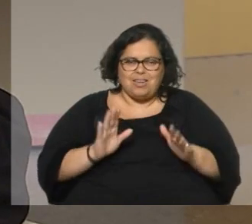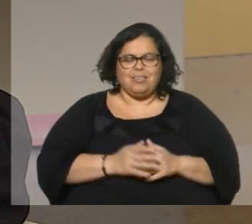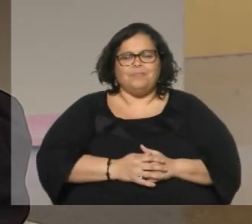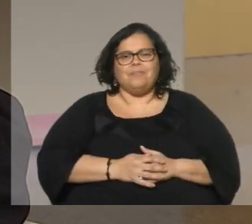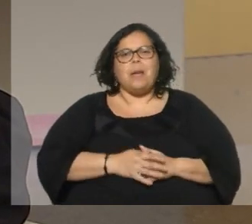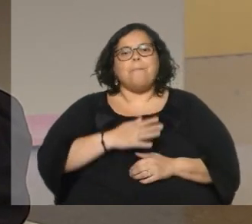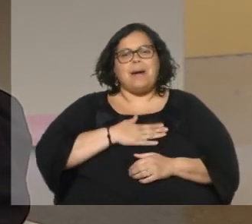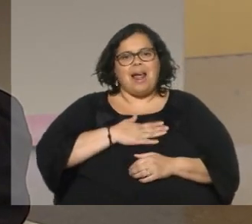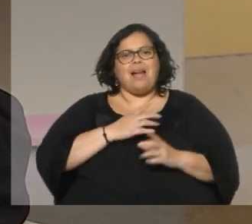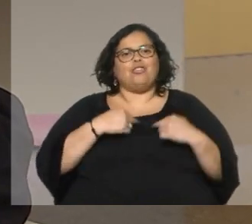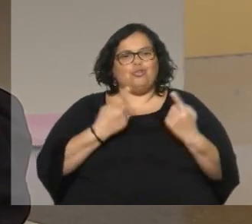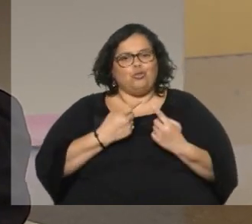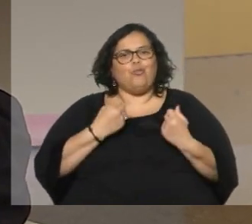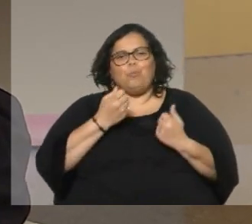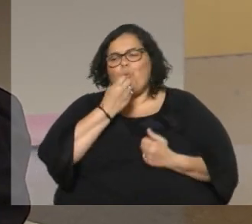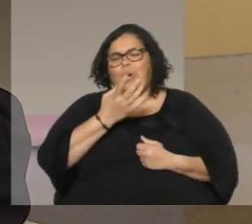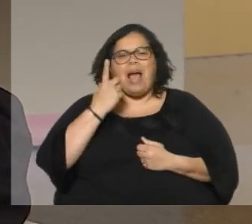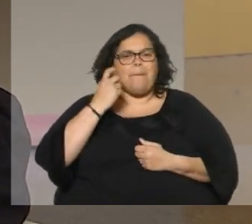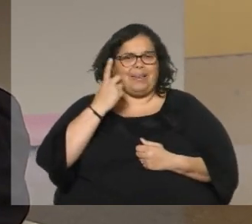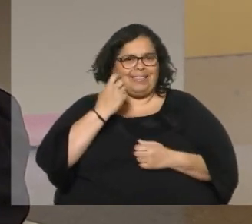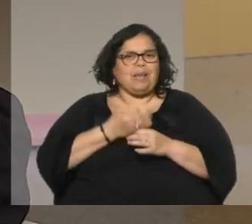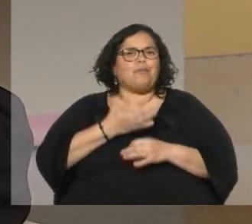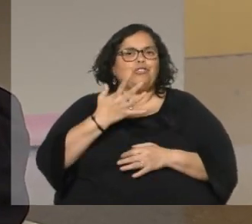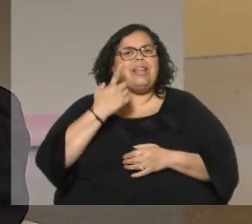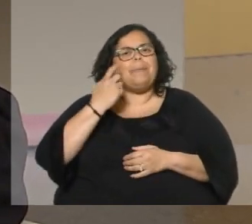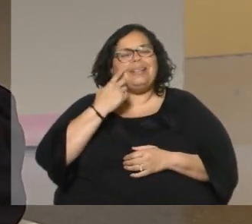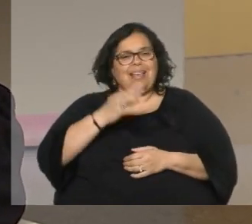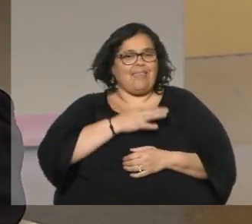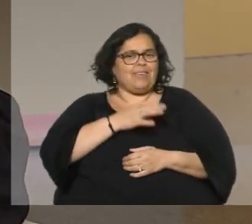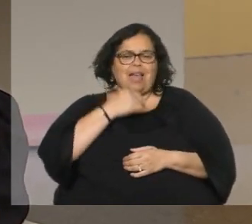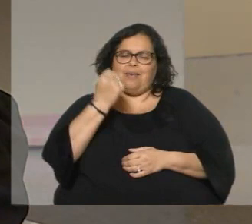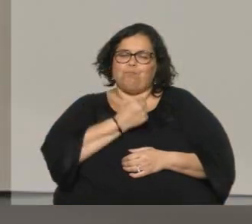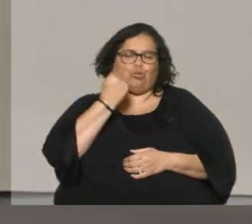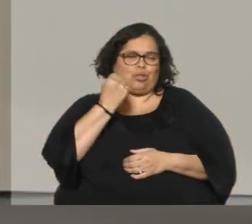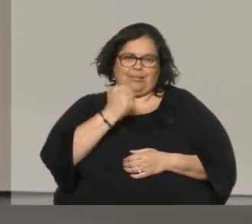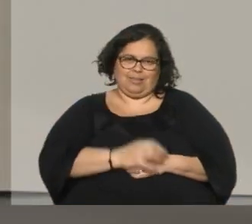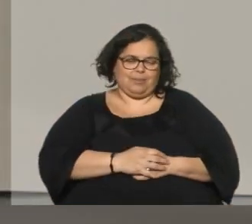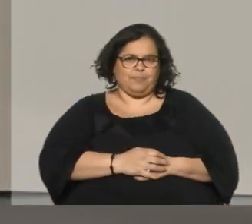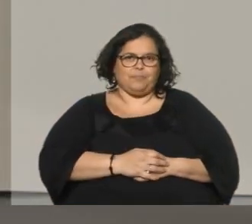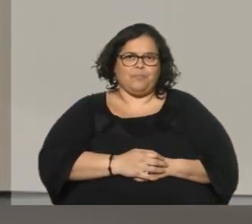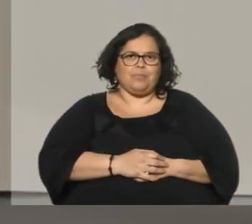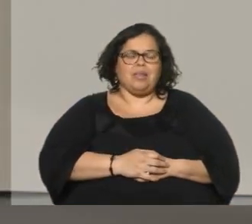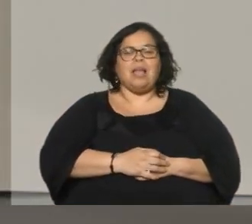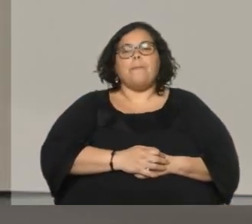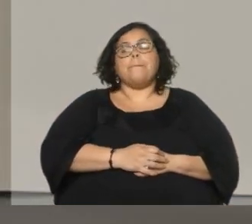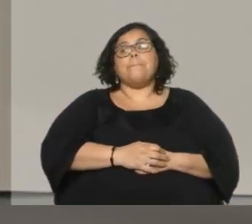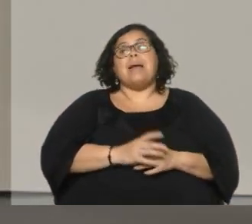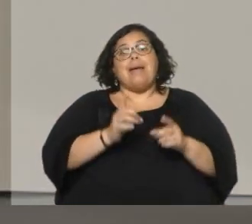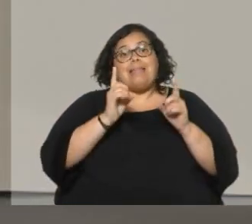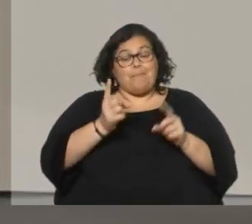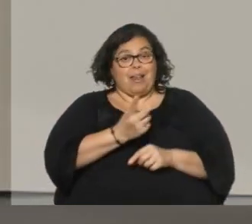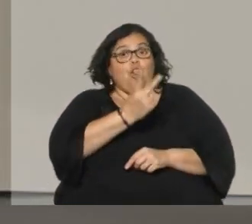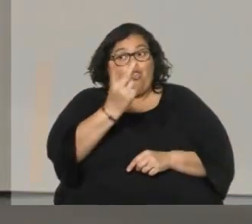para nosotros fueron experiencias no solamente profesionales sino experiencias de vida que fueron muy importantes los dos personajes los dos además dos